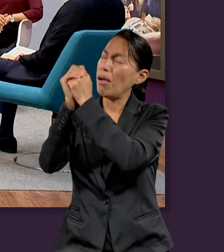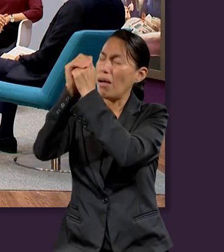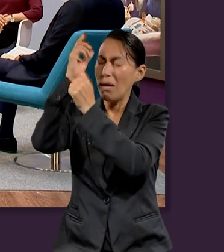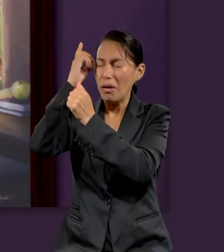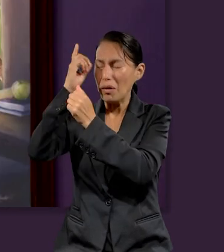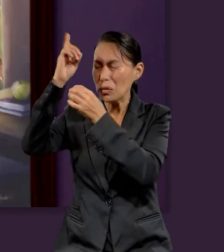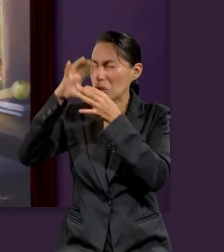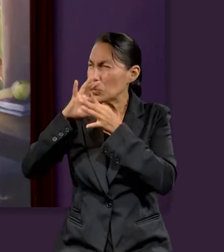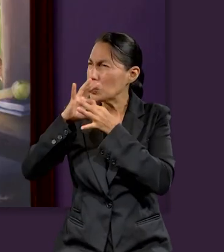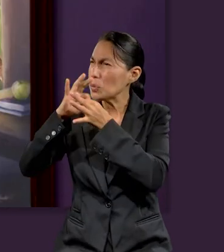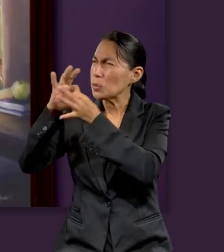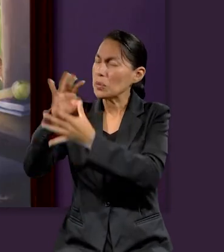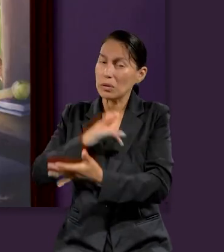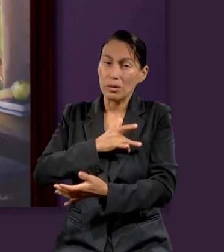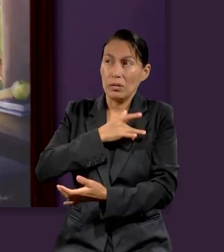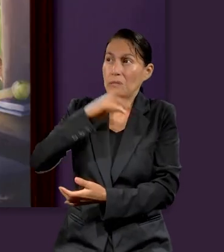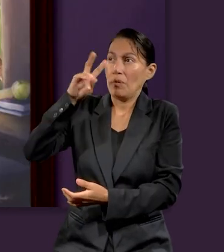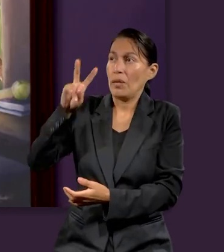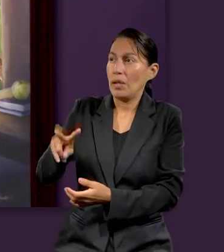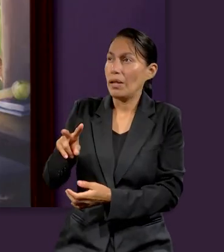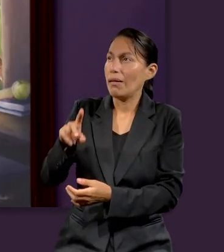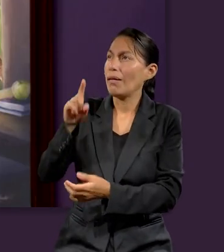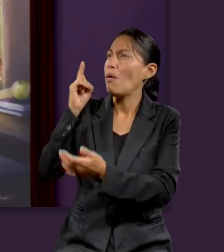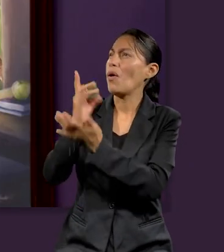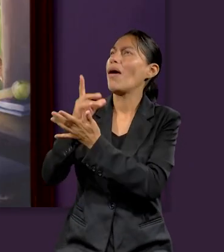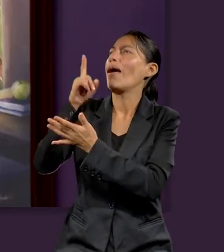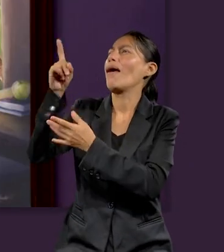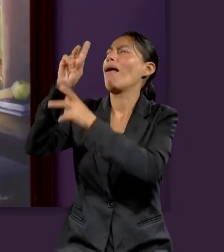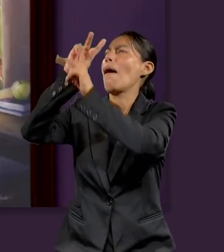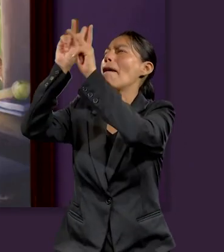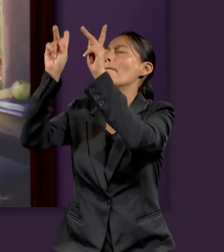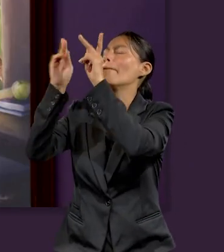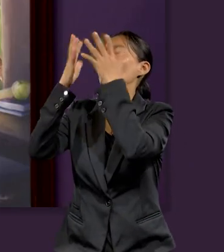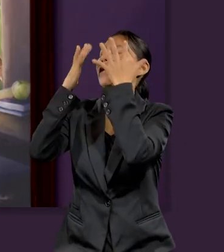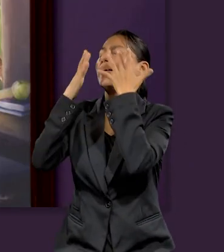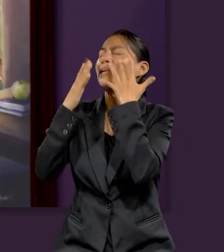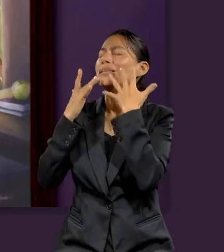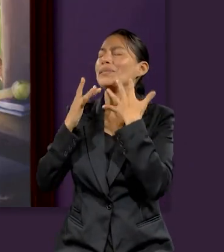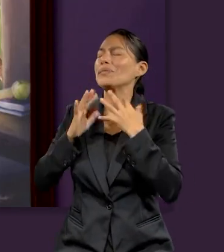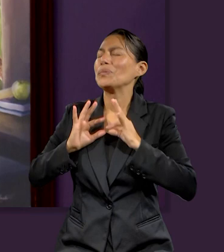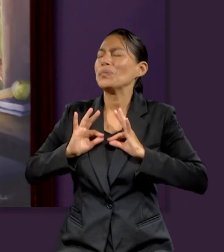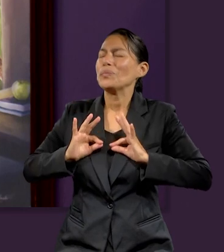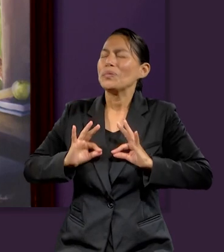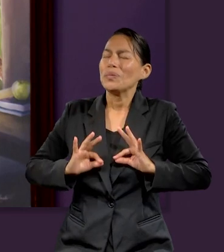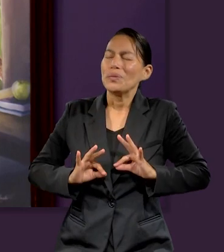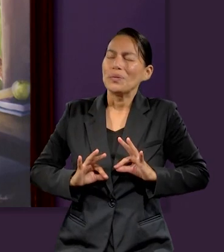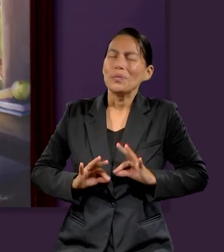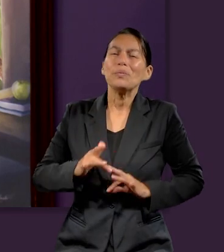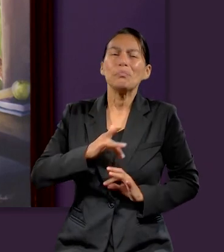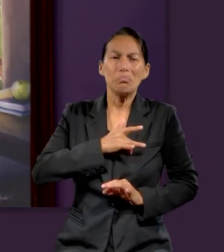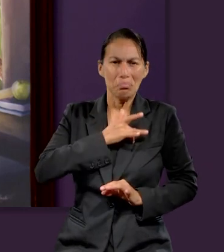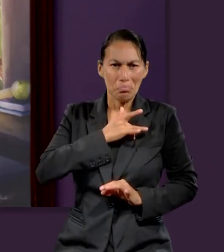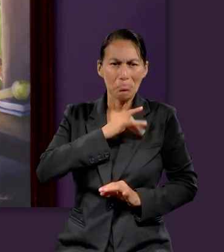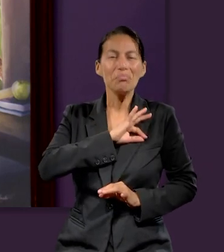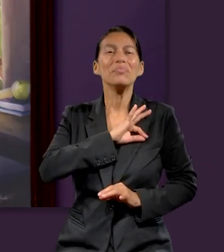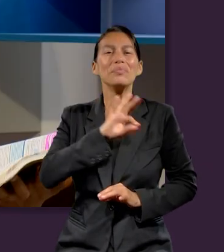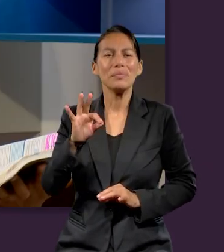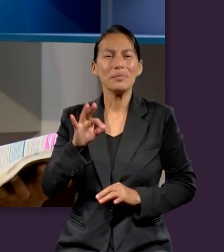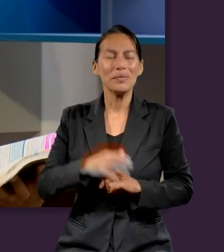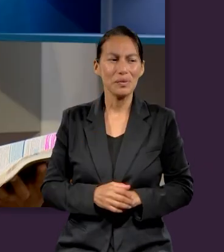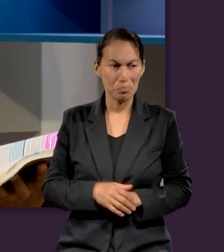a alcanzar esa paz en nuestro diario vivir, que solamente Cristo, con su poder, es capaz de transmitirnos.